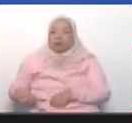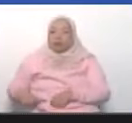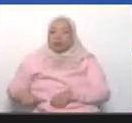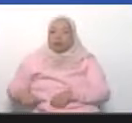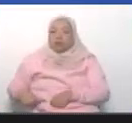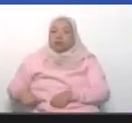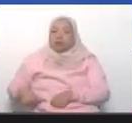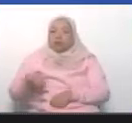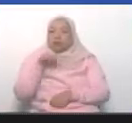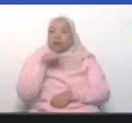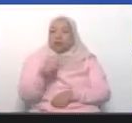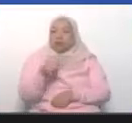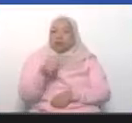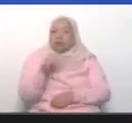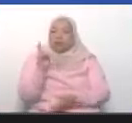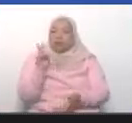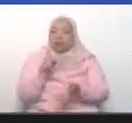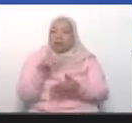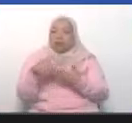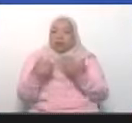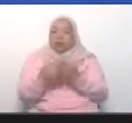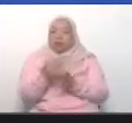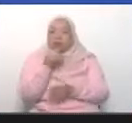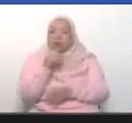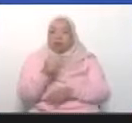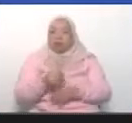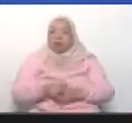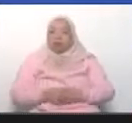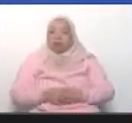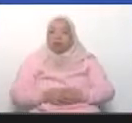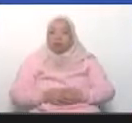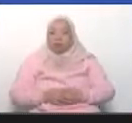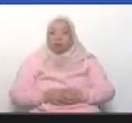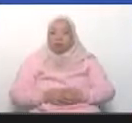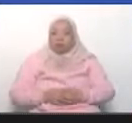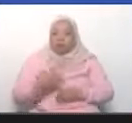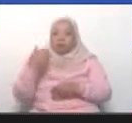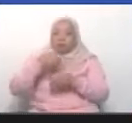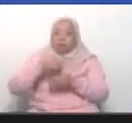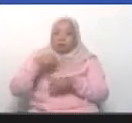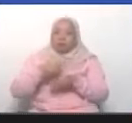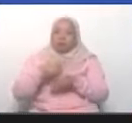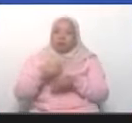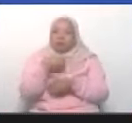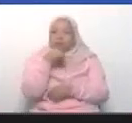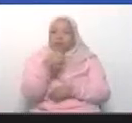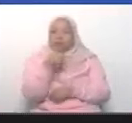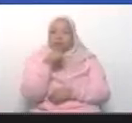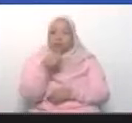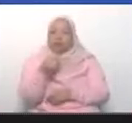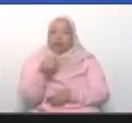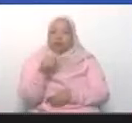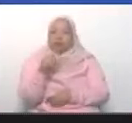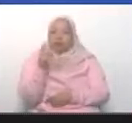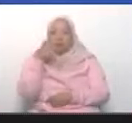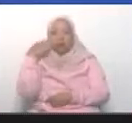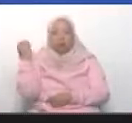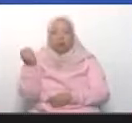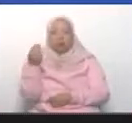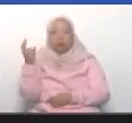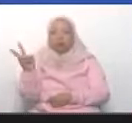Y para votar hay que informarse bien, motivarse, informarse, llenarse de orgullo patrio.